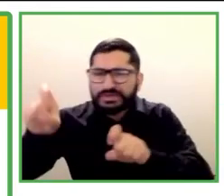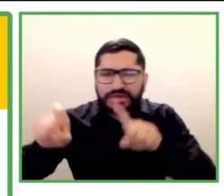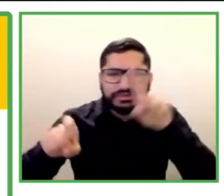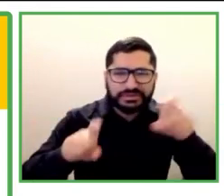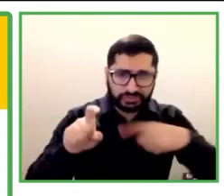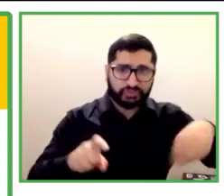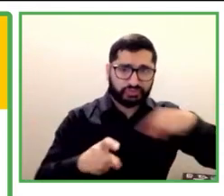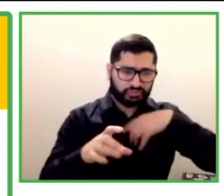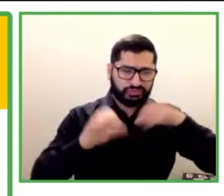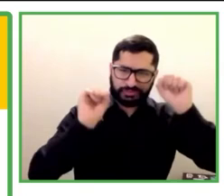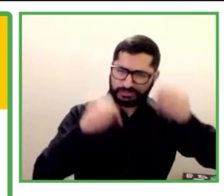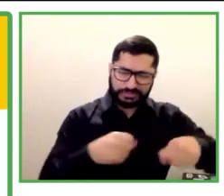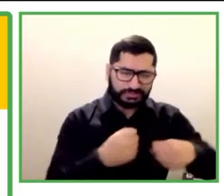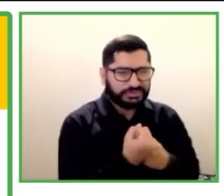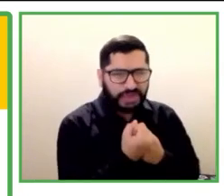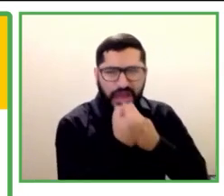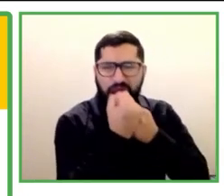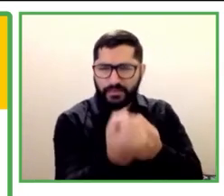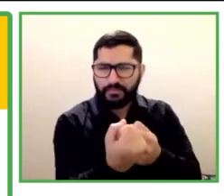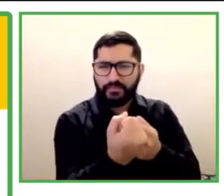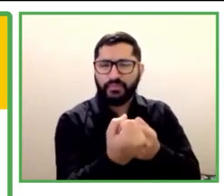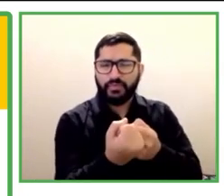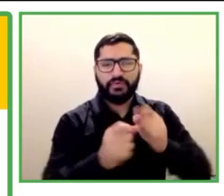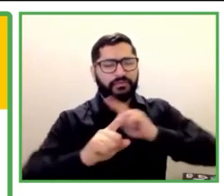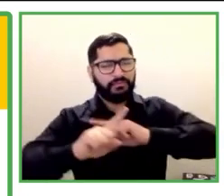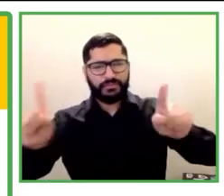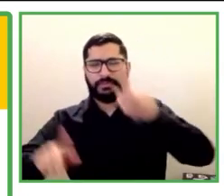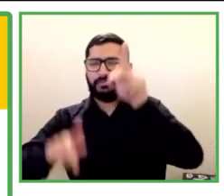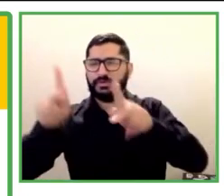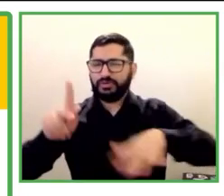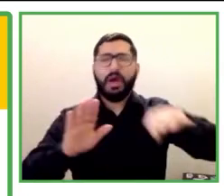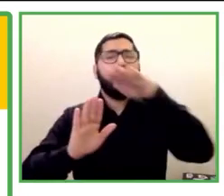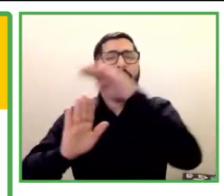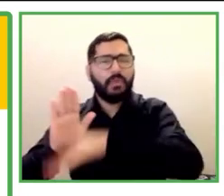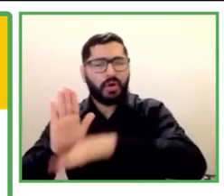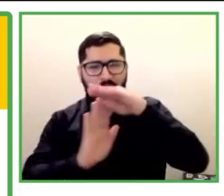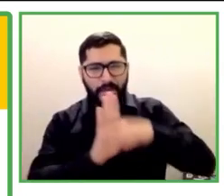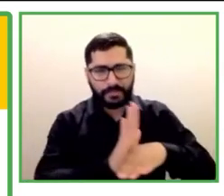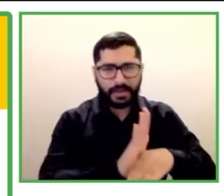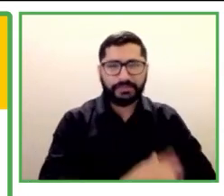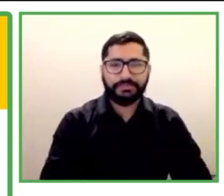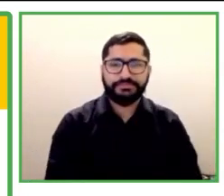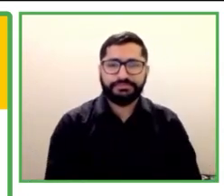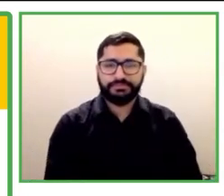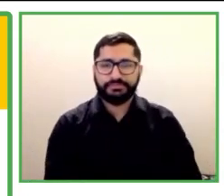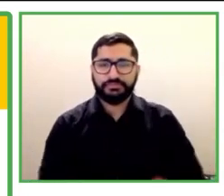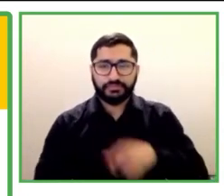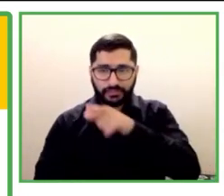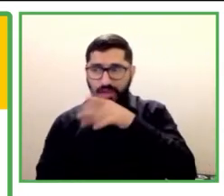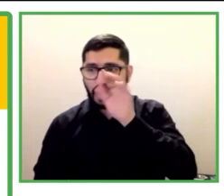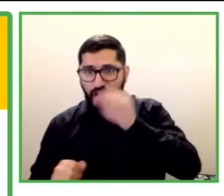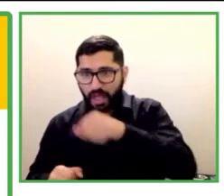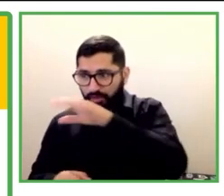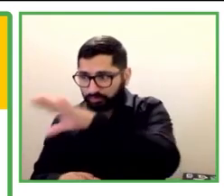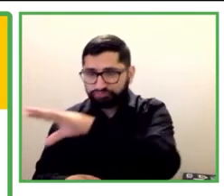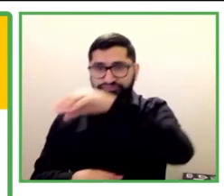él y en diferentes programas para poder encontrar diferentes trabajos.